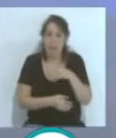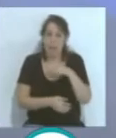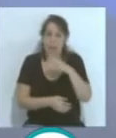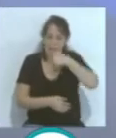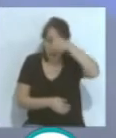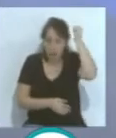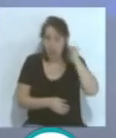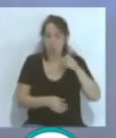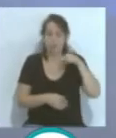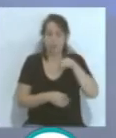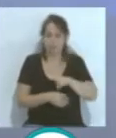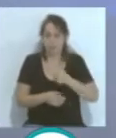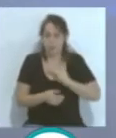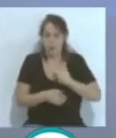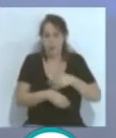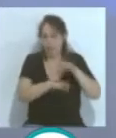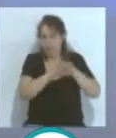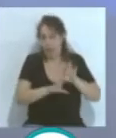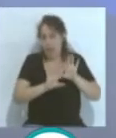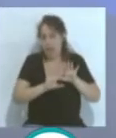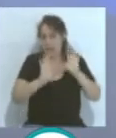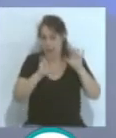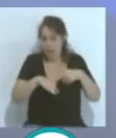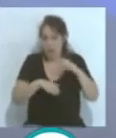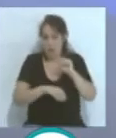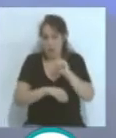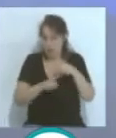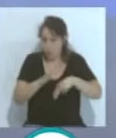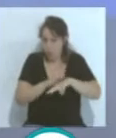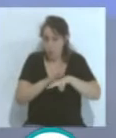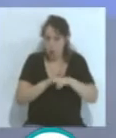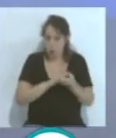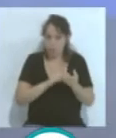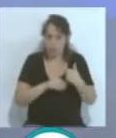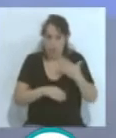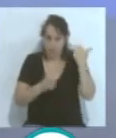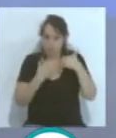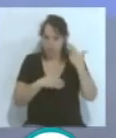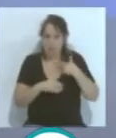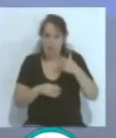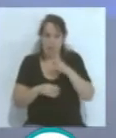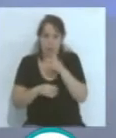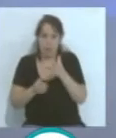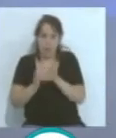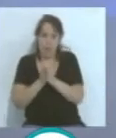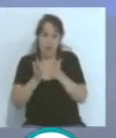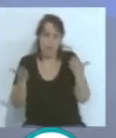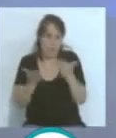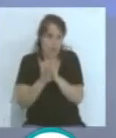fieles seguidores al Cádiz Club de Fútbol. Había una peña en la redacción del diario Marca del